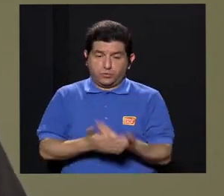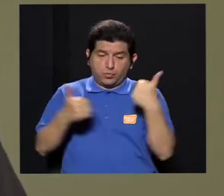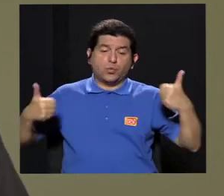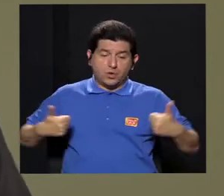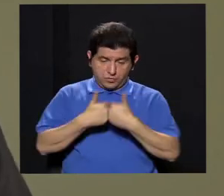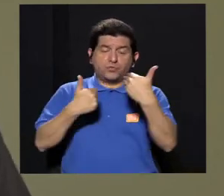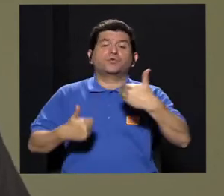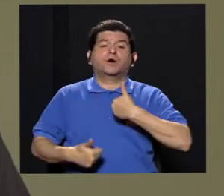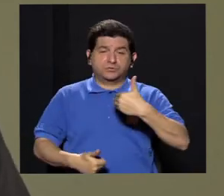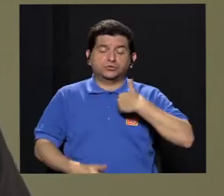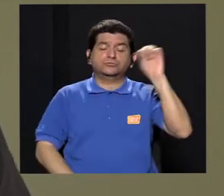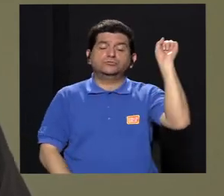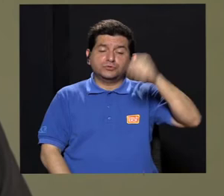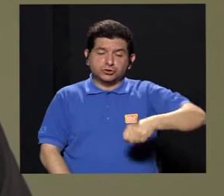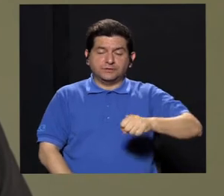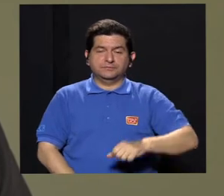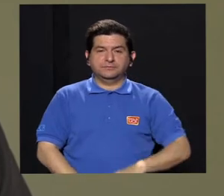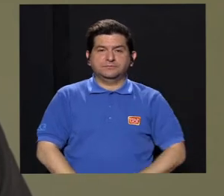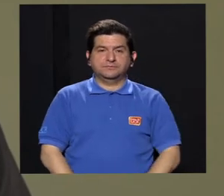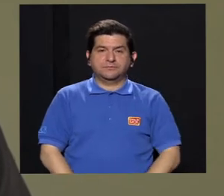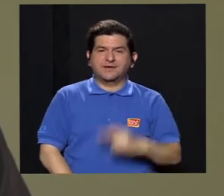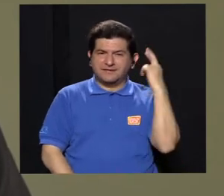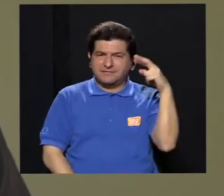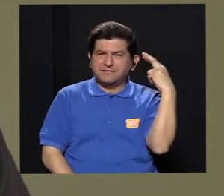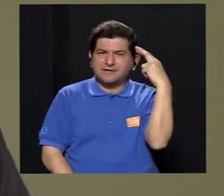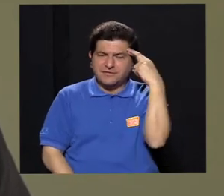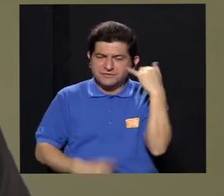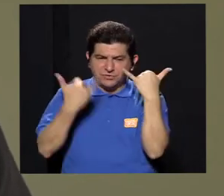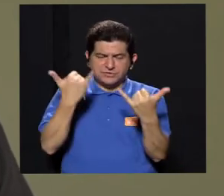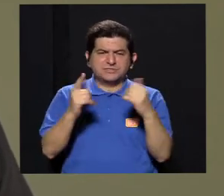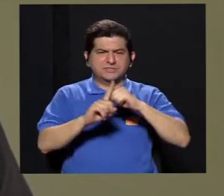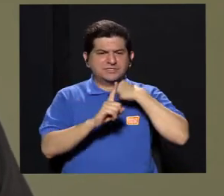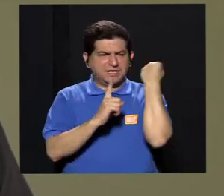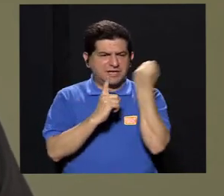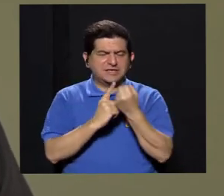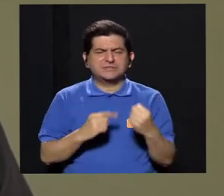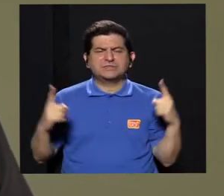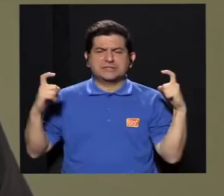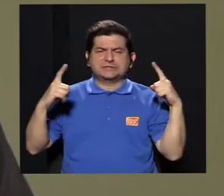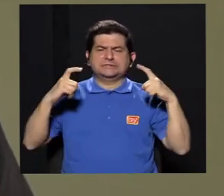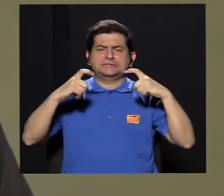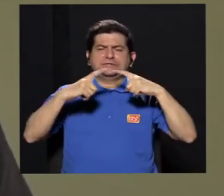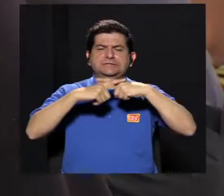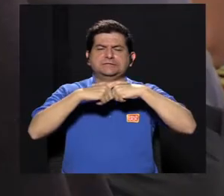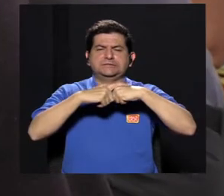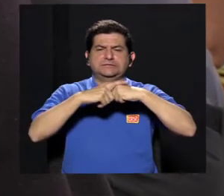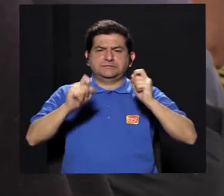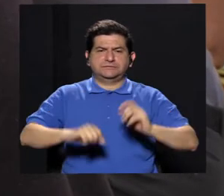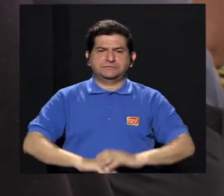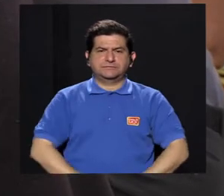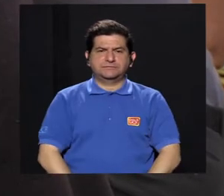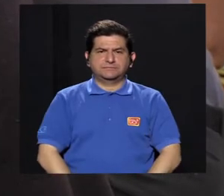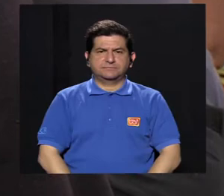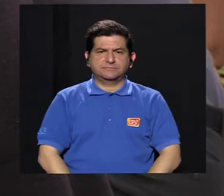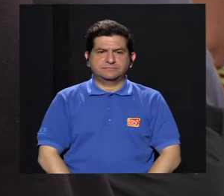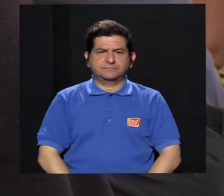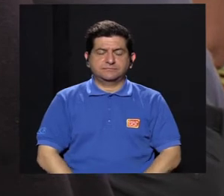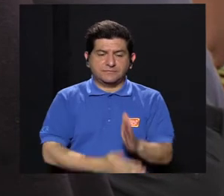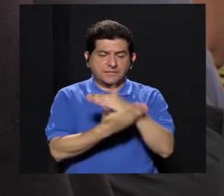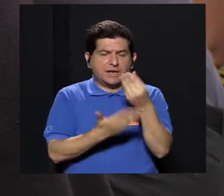responsable. Ahora, hay nuevos retos, ¿verdad? Hay nuevos retos, porque ya la sociedad se complica un poco,